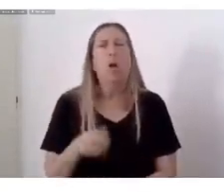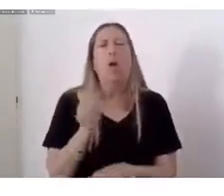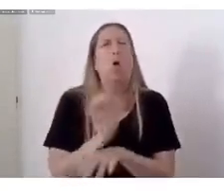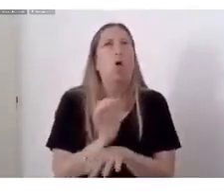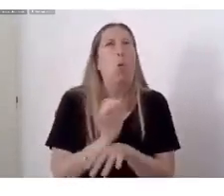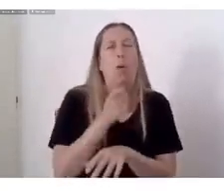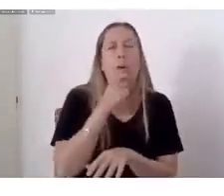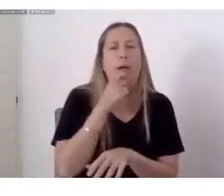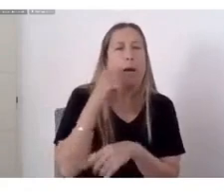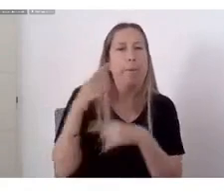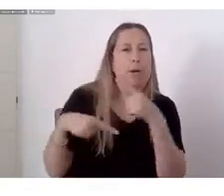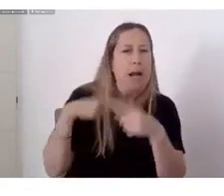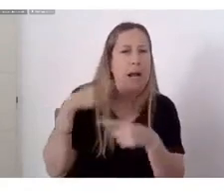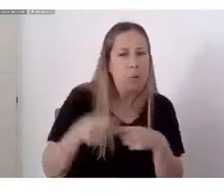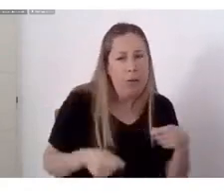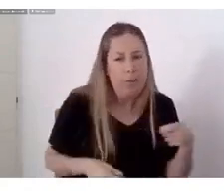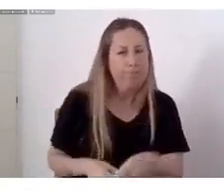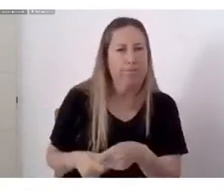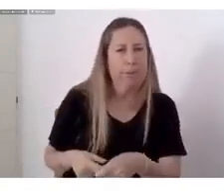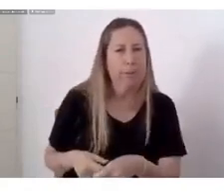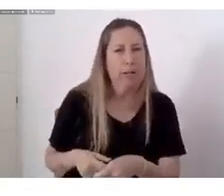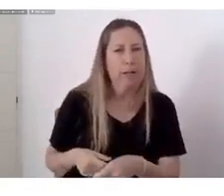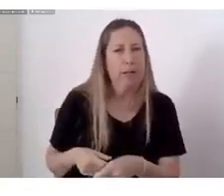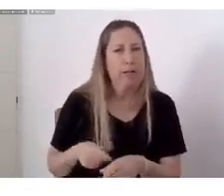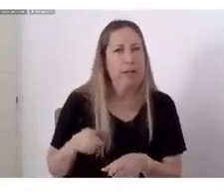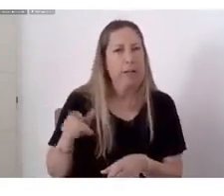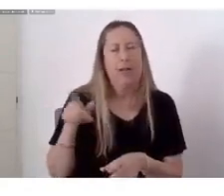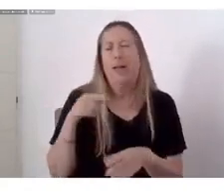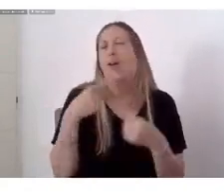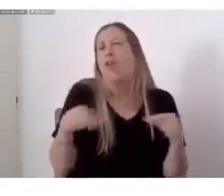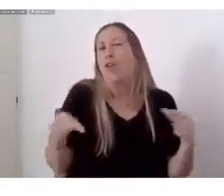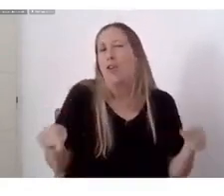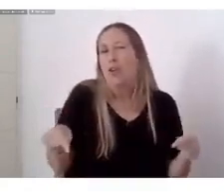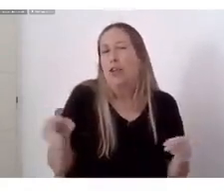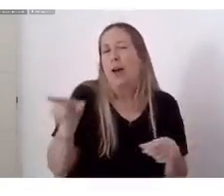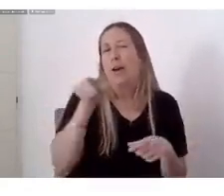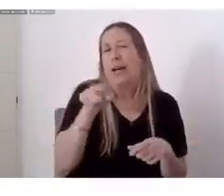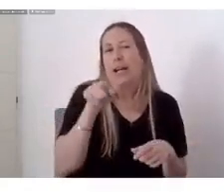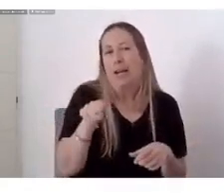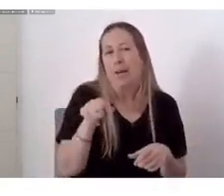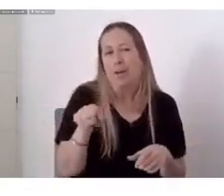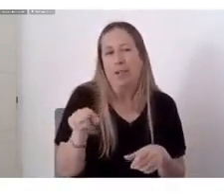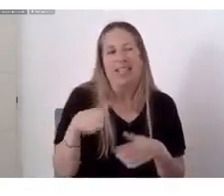Ese botón Que no abrocha Y en tu techo La gotera